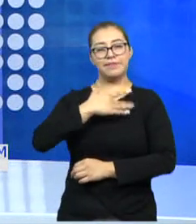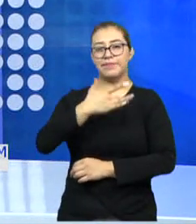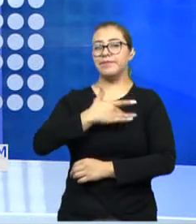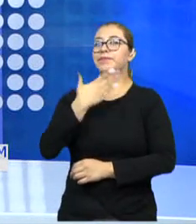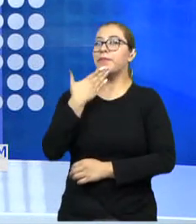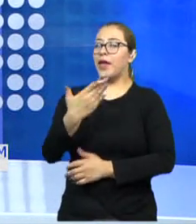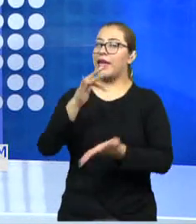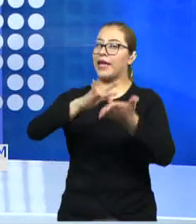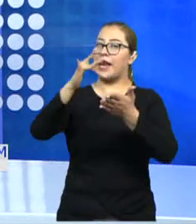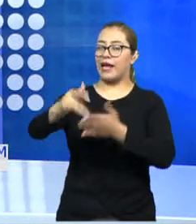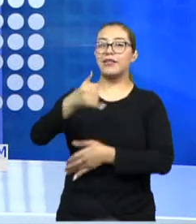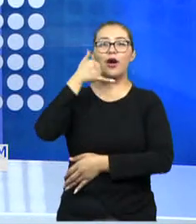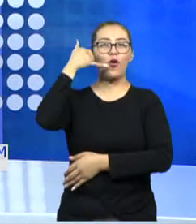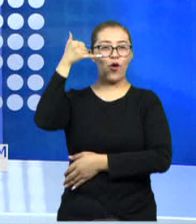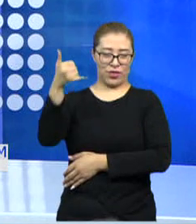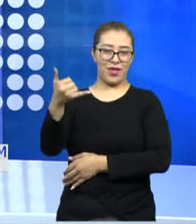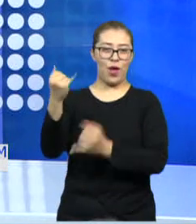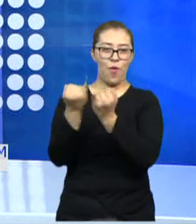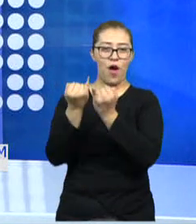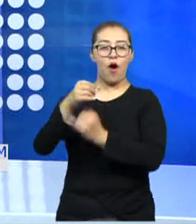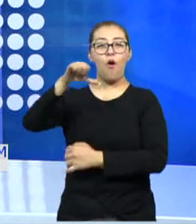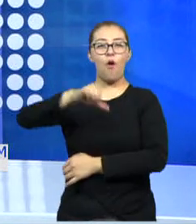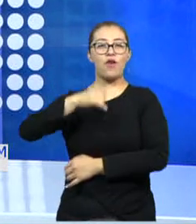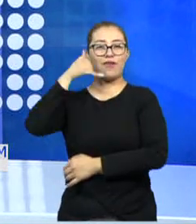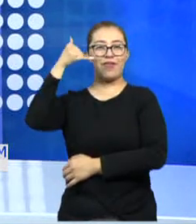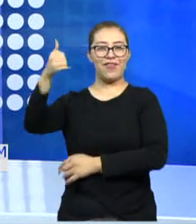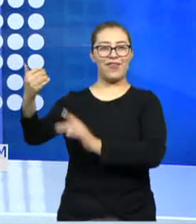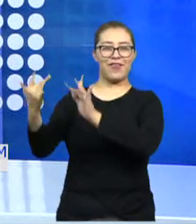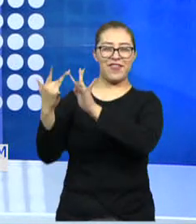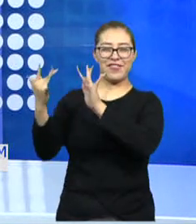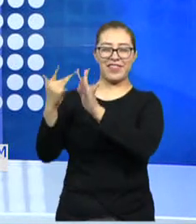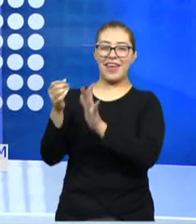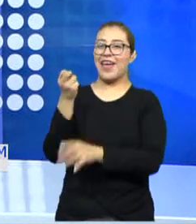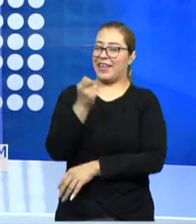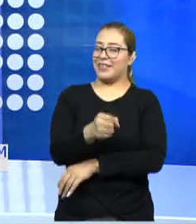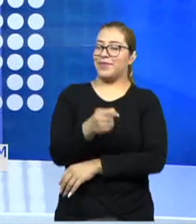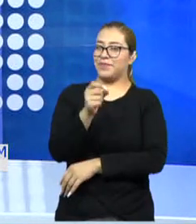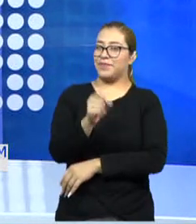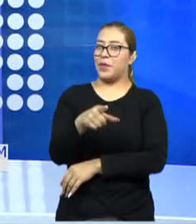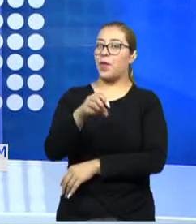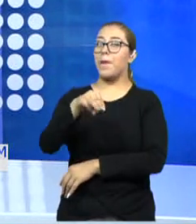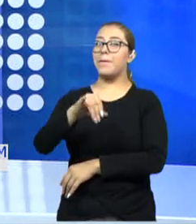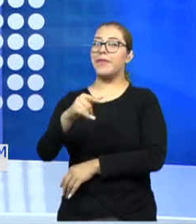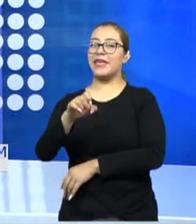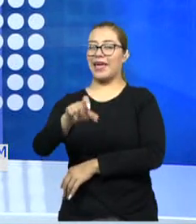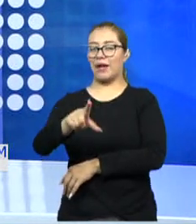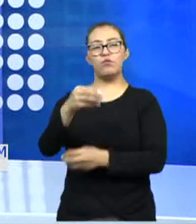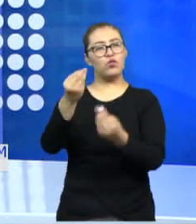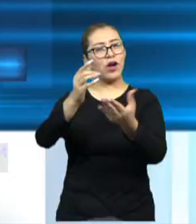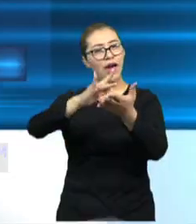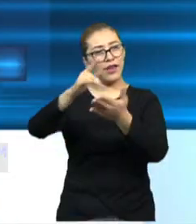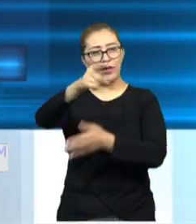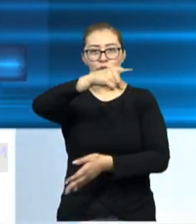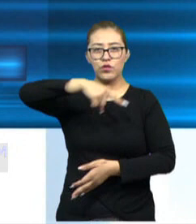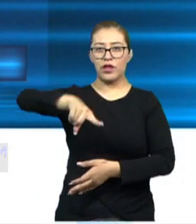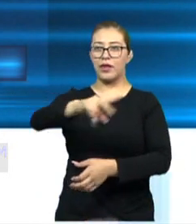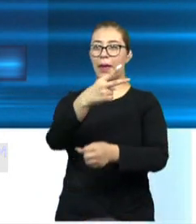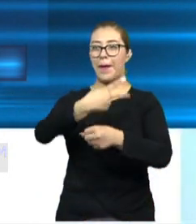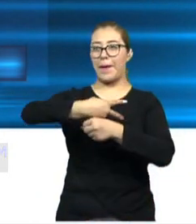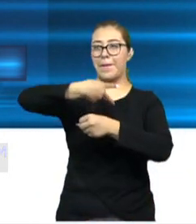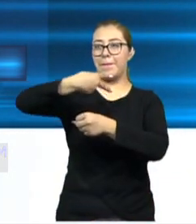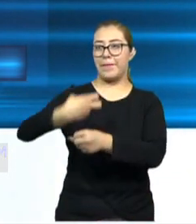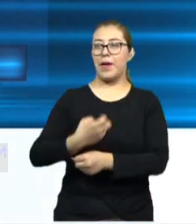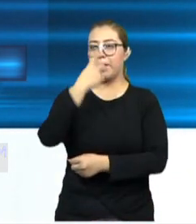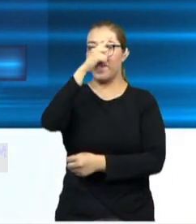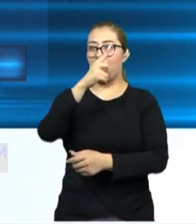gracias por tomarnos la llamada. Hoy una llamada telefónica. Así es, así es, Miguel. Pues no, al contrario, muchísimas gracias a ustedes por la invitación para